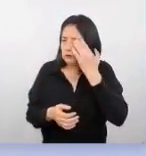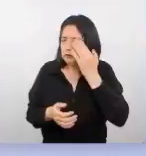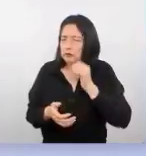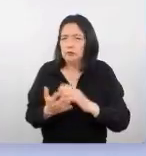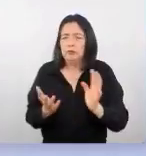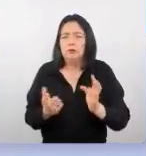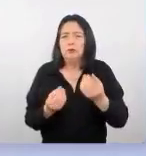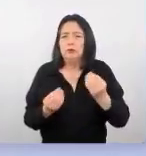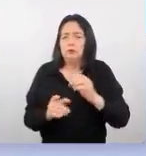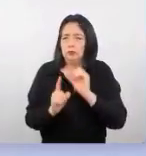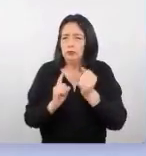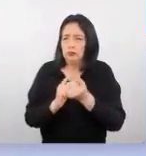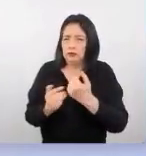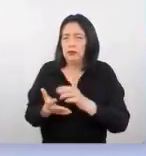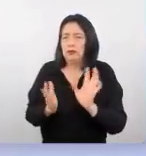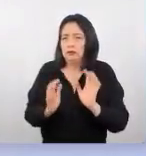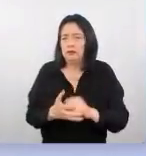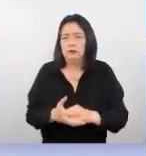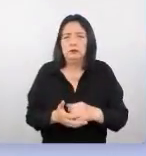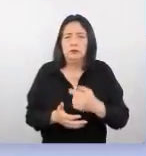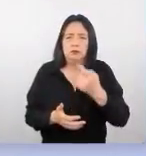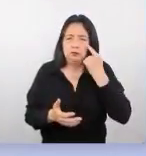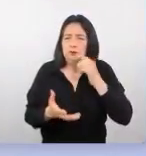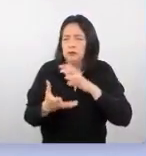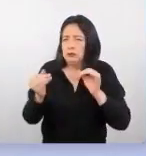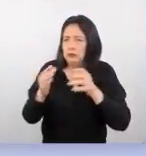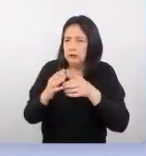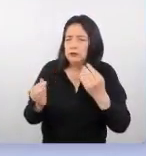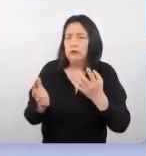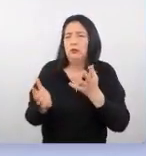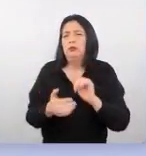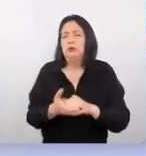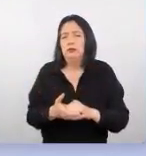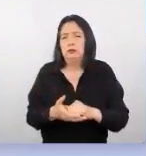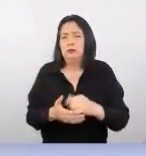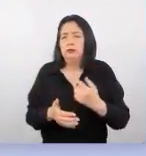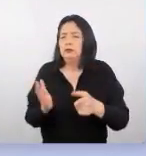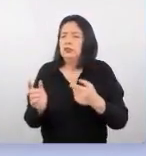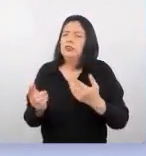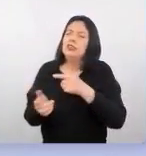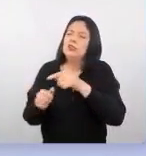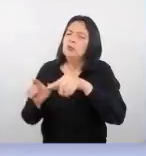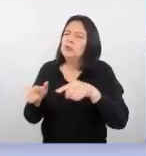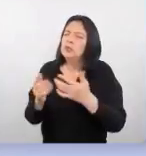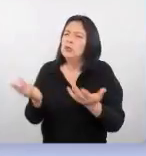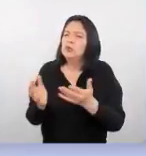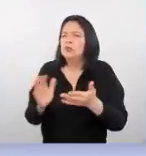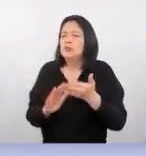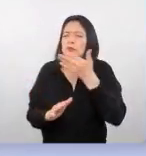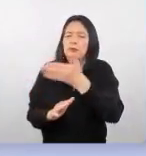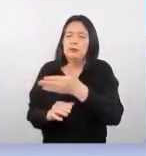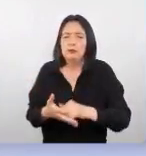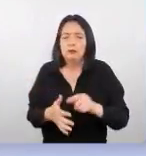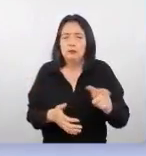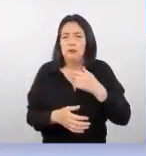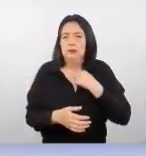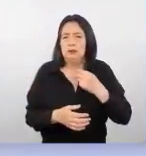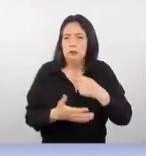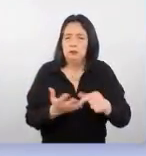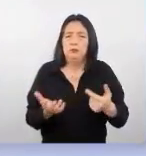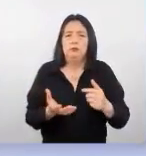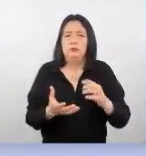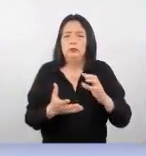desde el punto de vista social, conocer las historias que hay detrás del destino. les gustan mucho los hechos